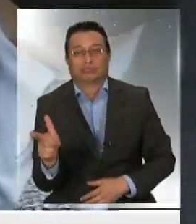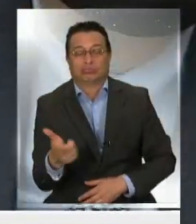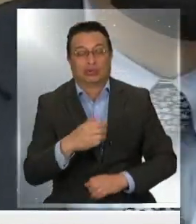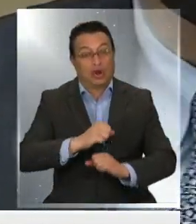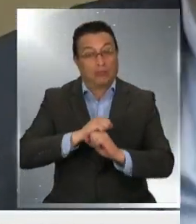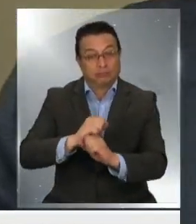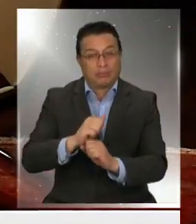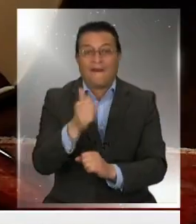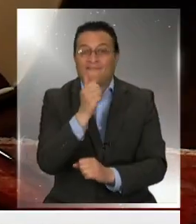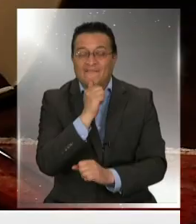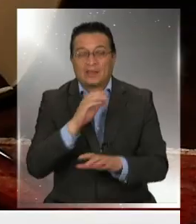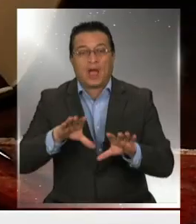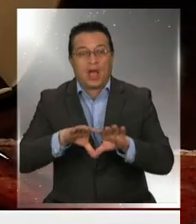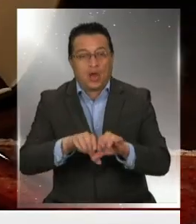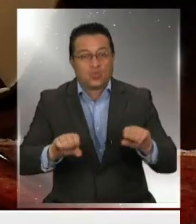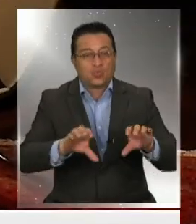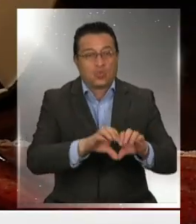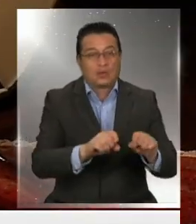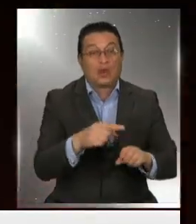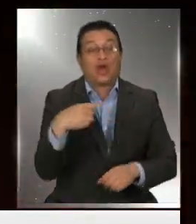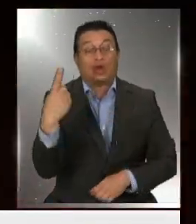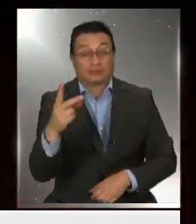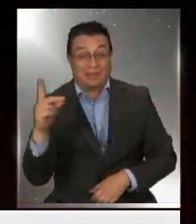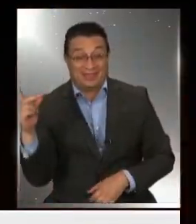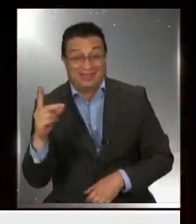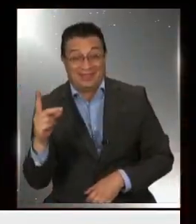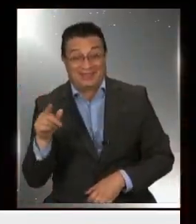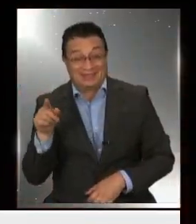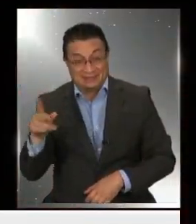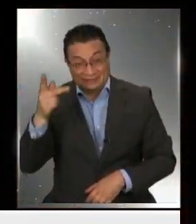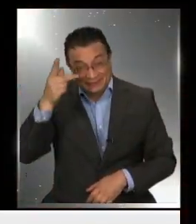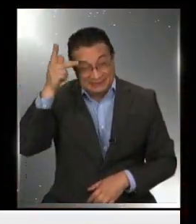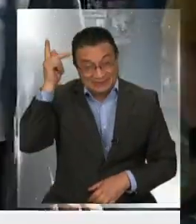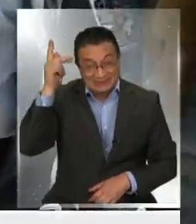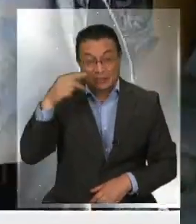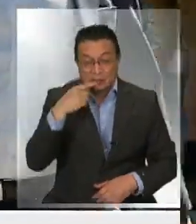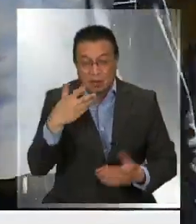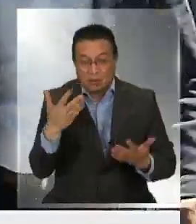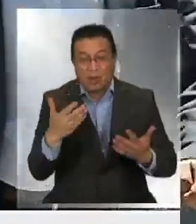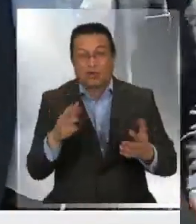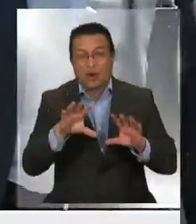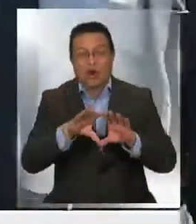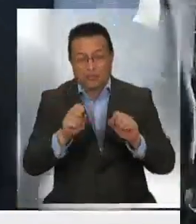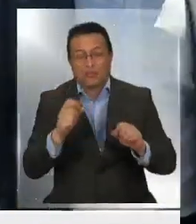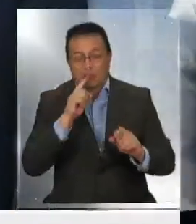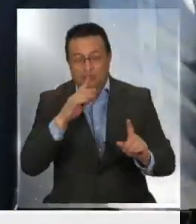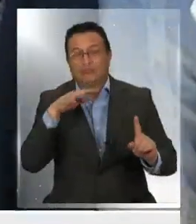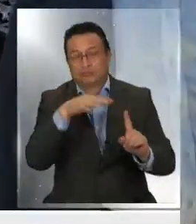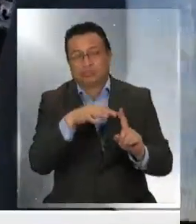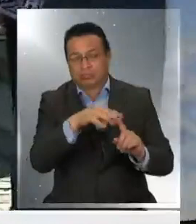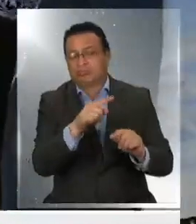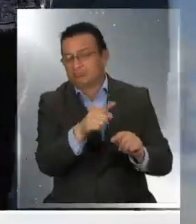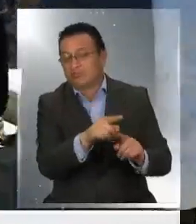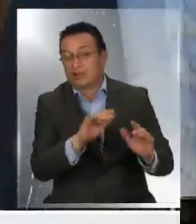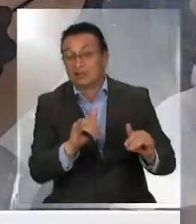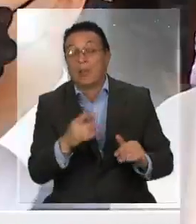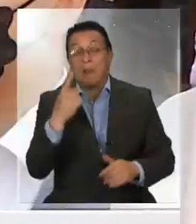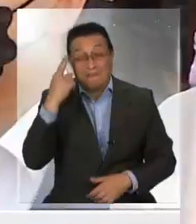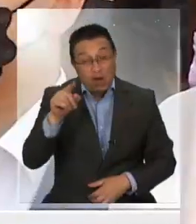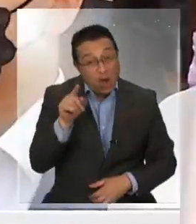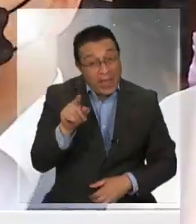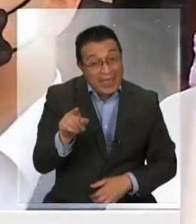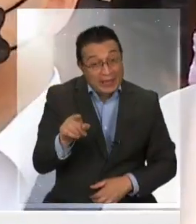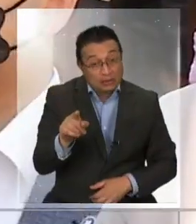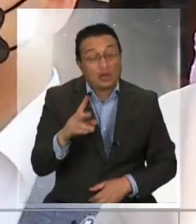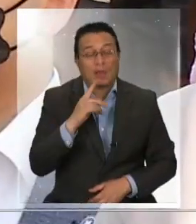logre ponerse de acuerdo. Y el otro candidato de derecha, por mucho que comparta la crítica a sus adversarios de oposición... Pero eso no quita